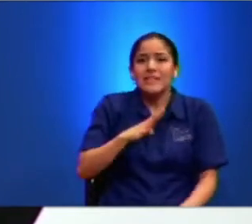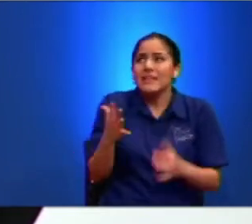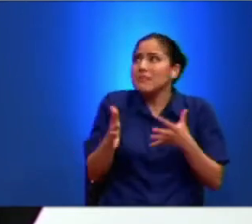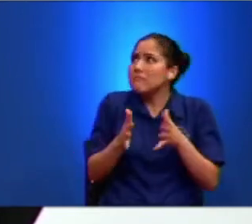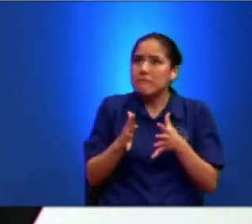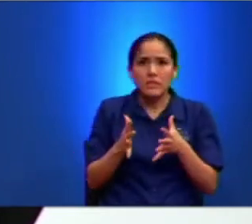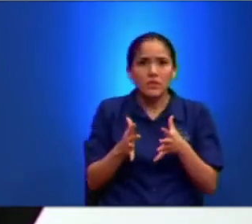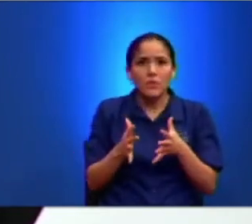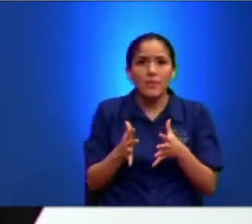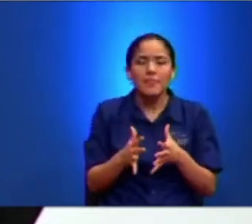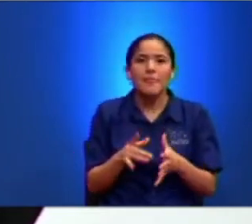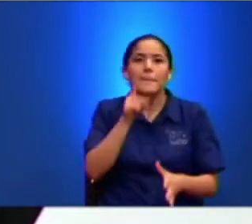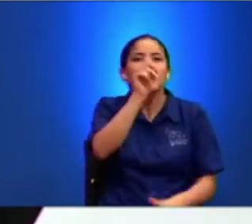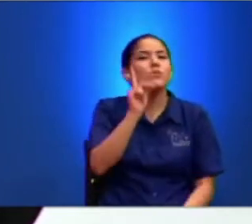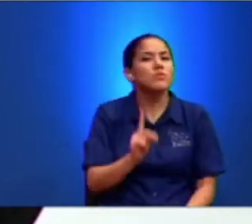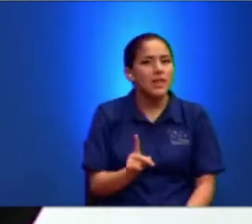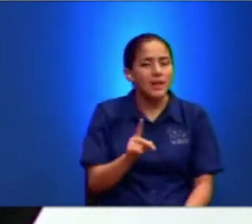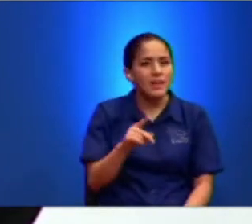Preguntar A Jesús